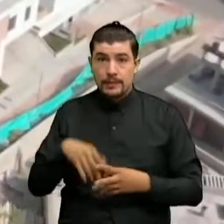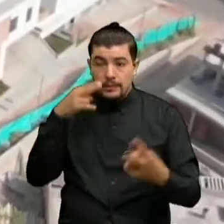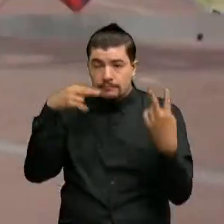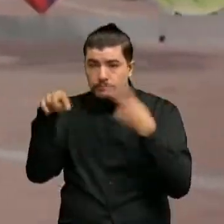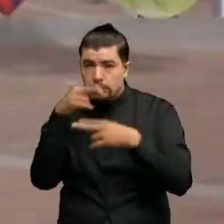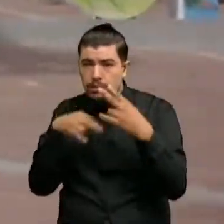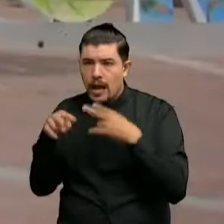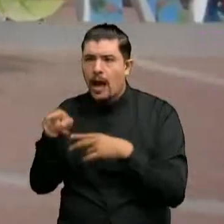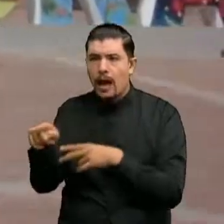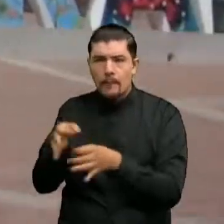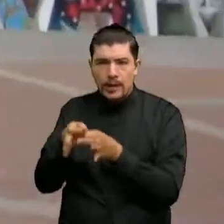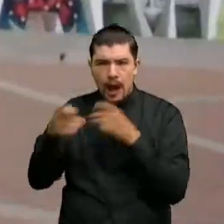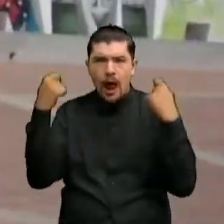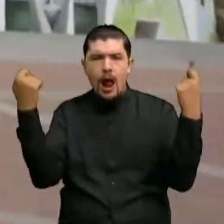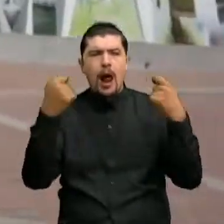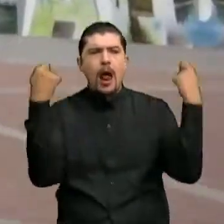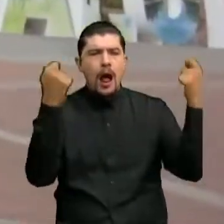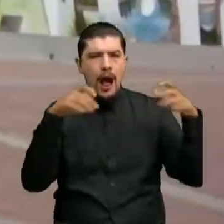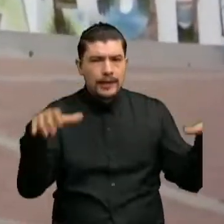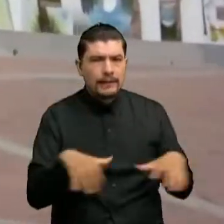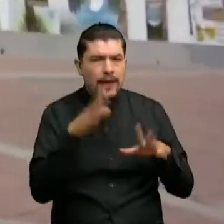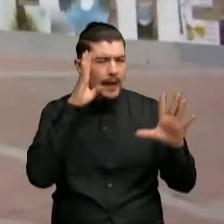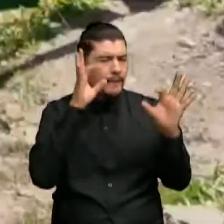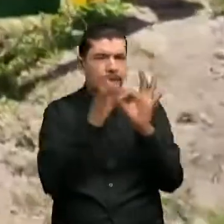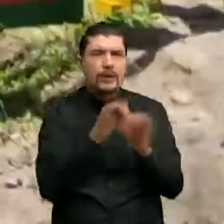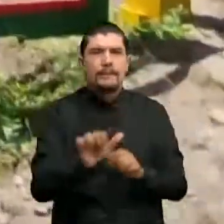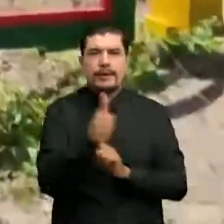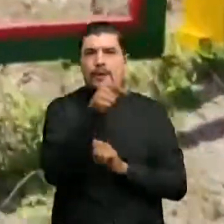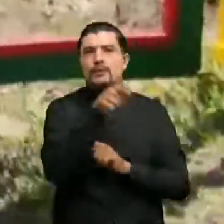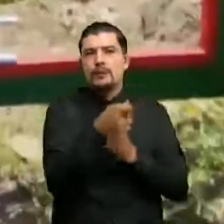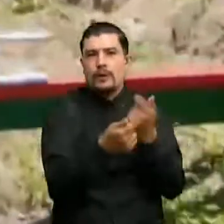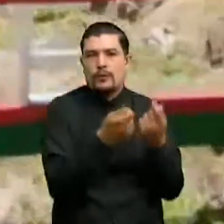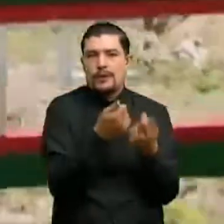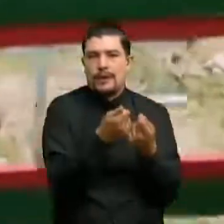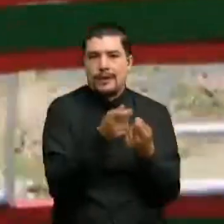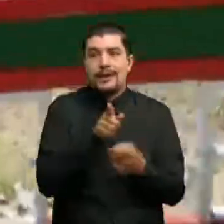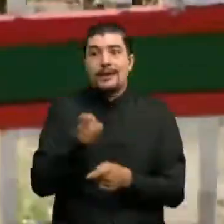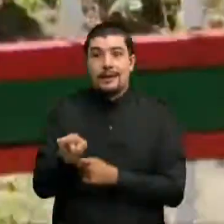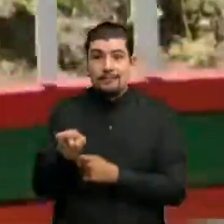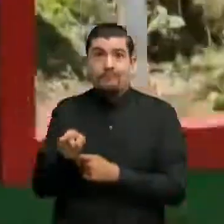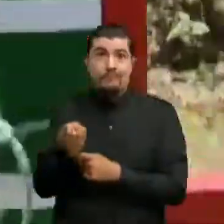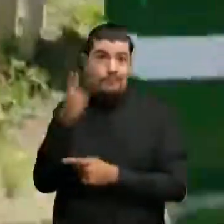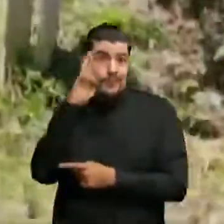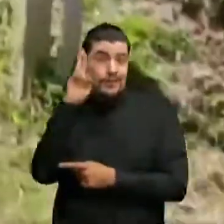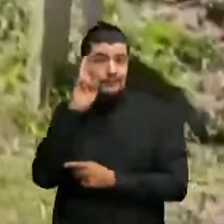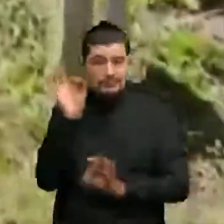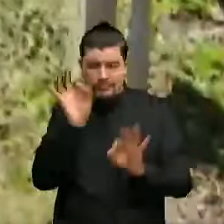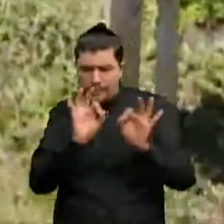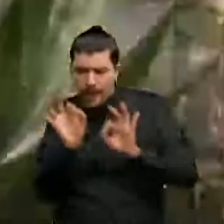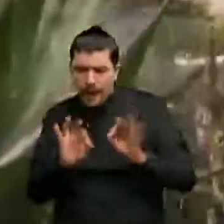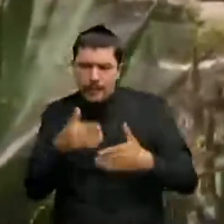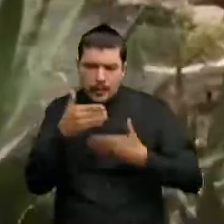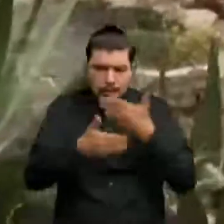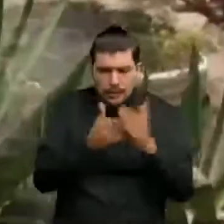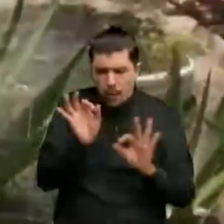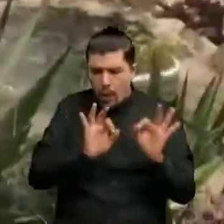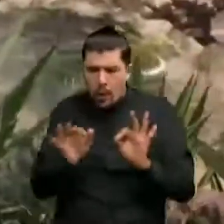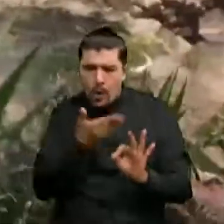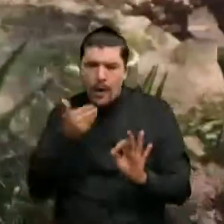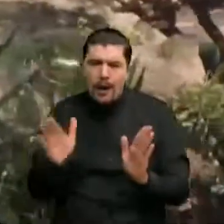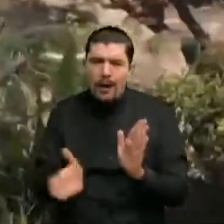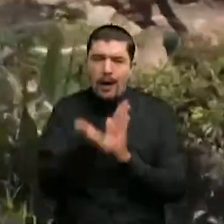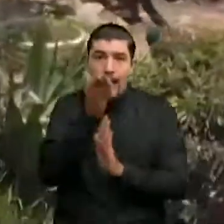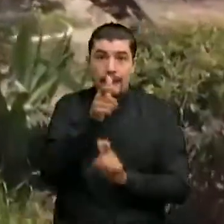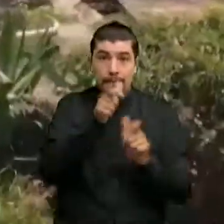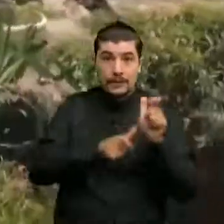actividad económica Se ha convertido en el objetivo de Gramalote Y para ello fortalecen los procesos de mejoramiento continuo Que brinden al